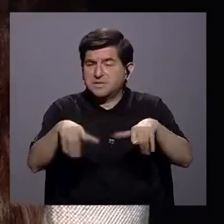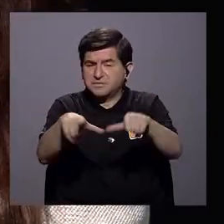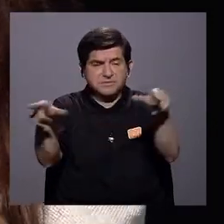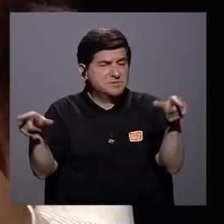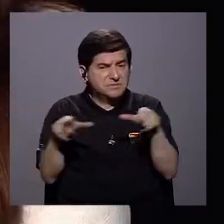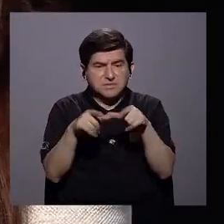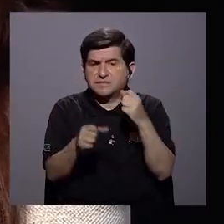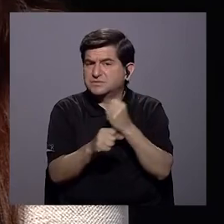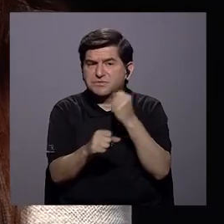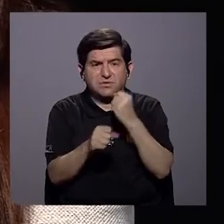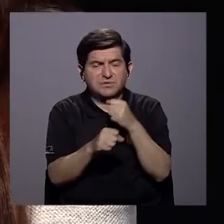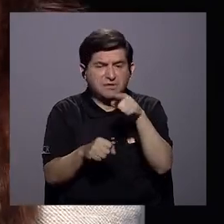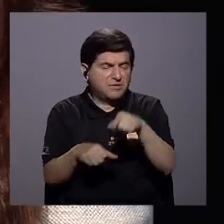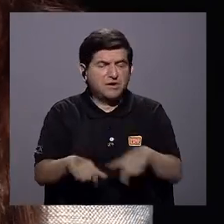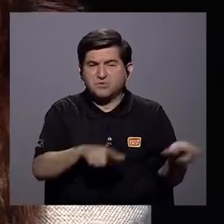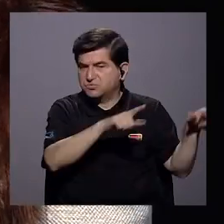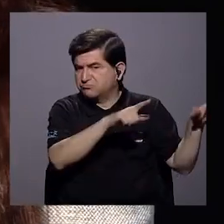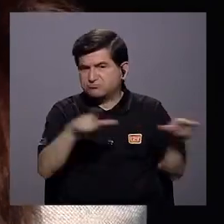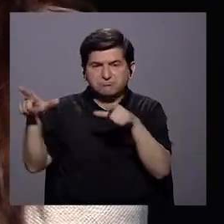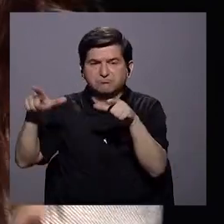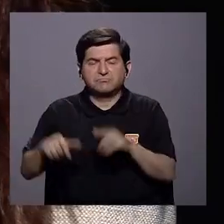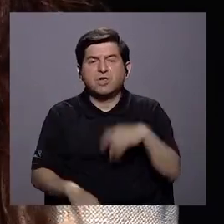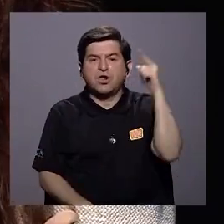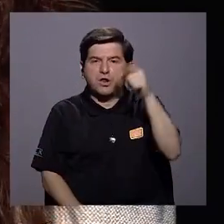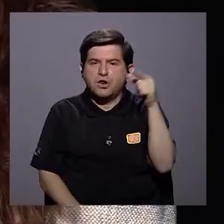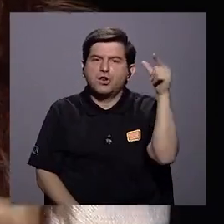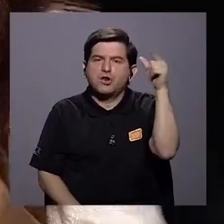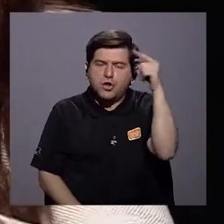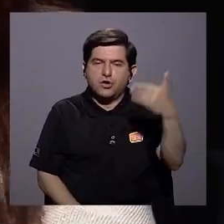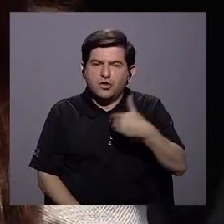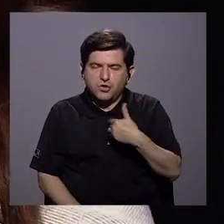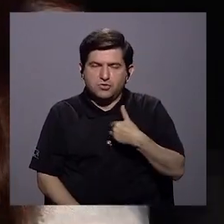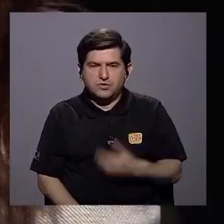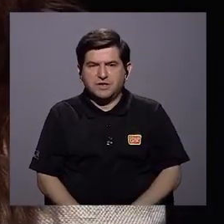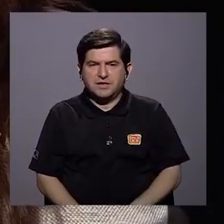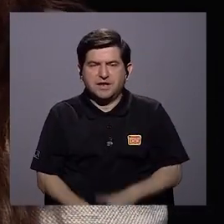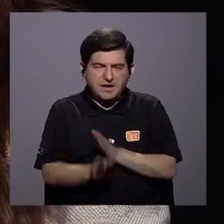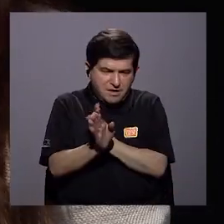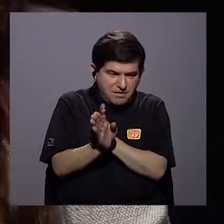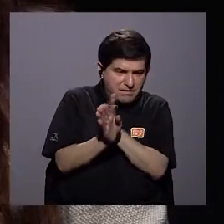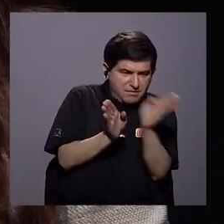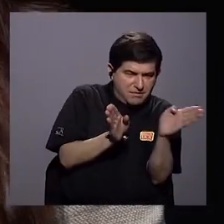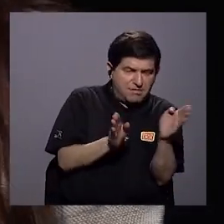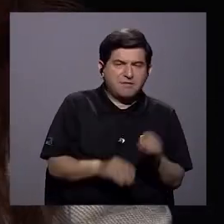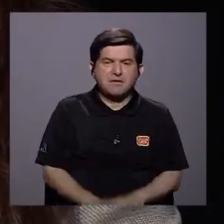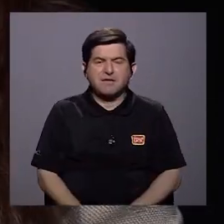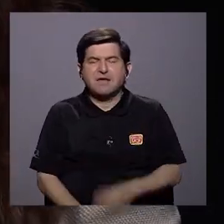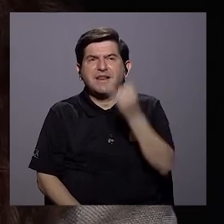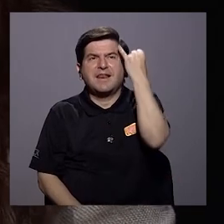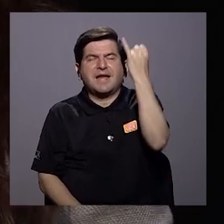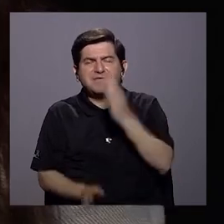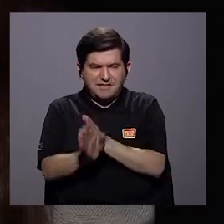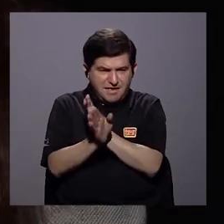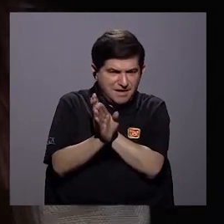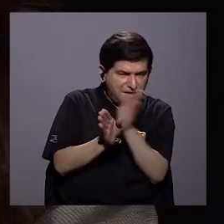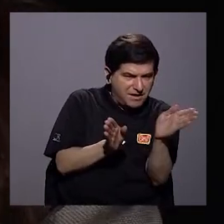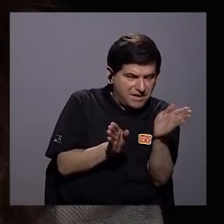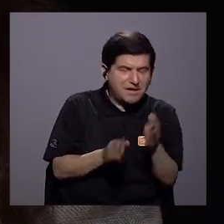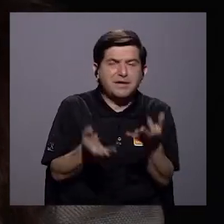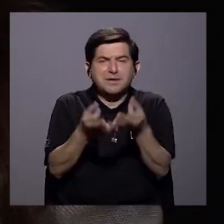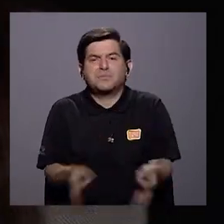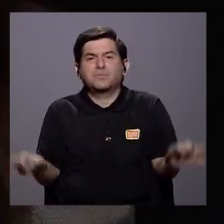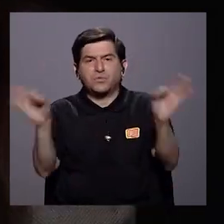ahí y los puestos de trabajo no están disponibles, pues evidentemente tenemos un desalineamiento. Por eso el concepto del desalineamiento es tan